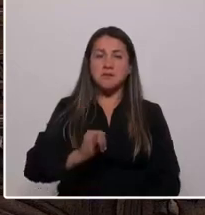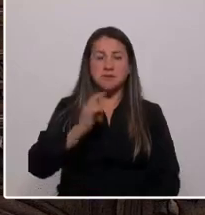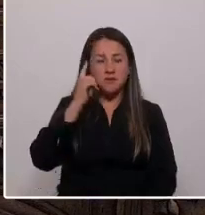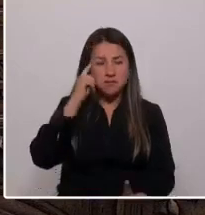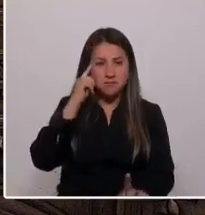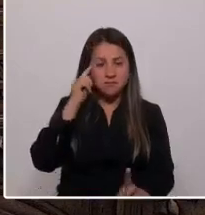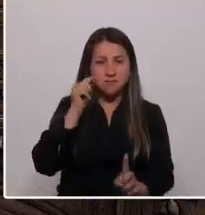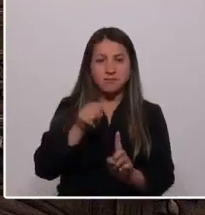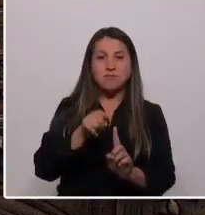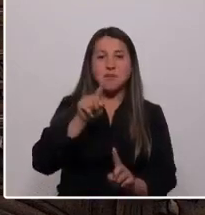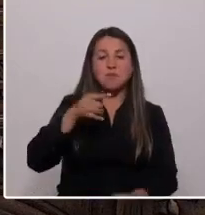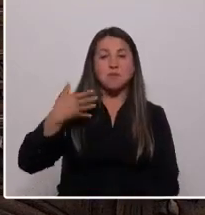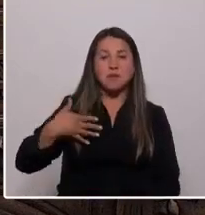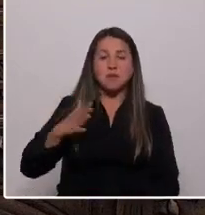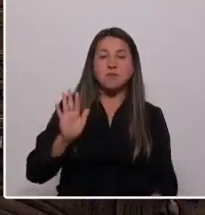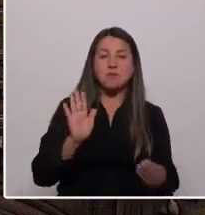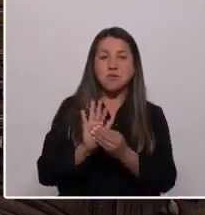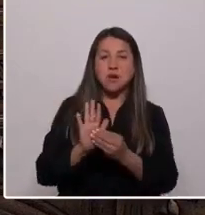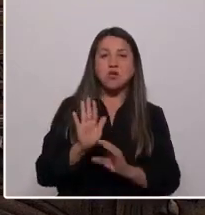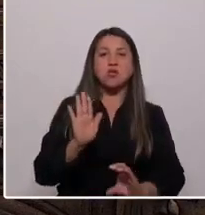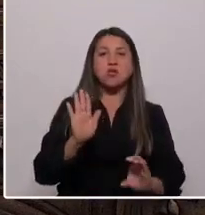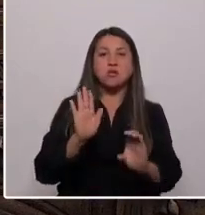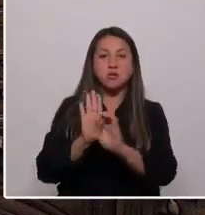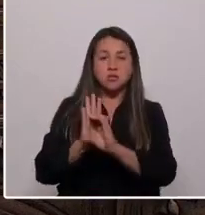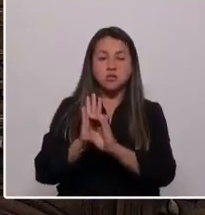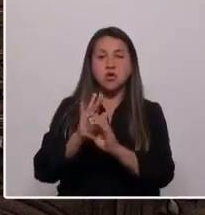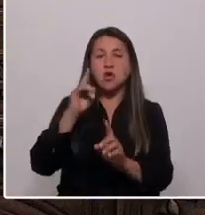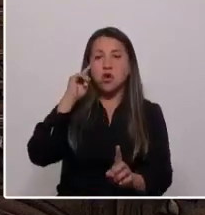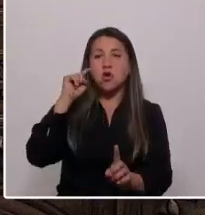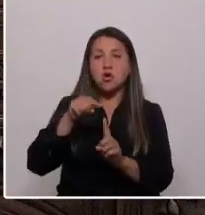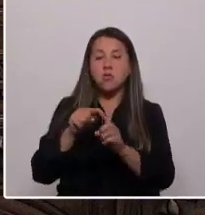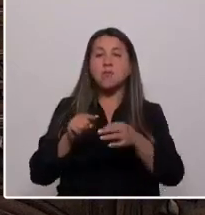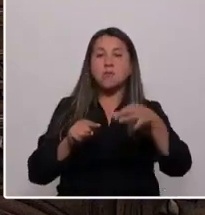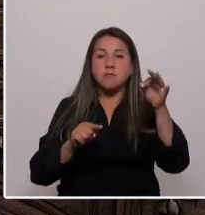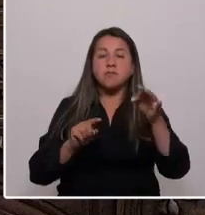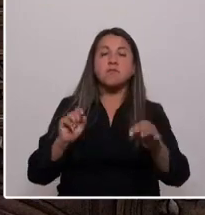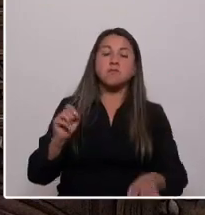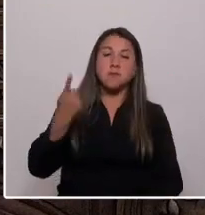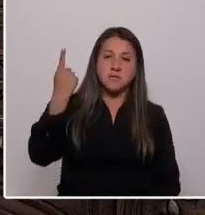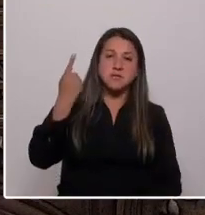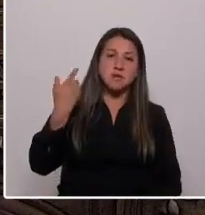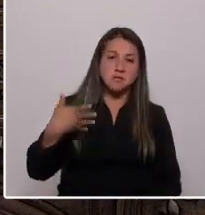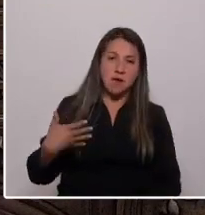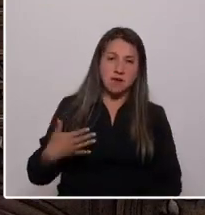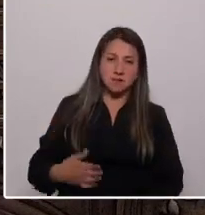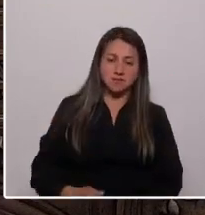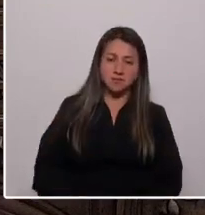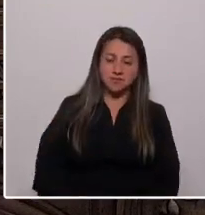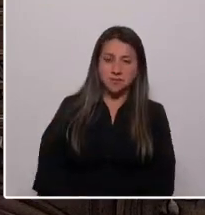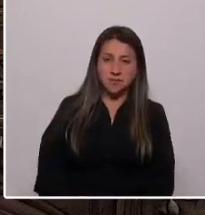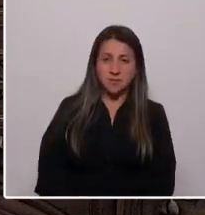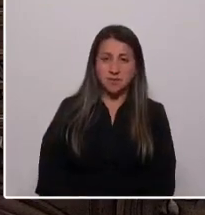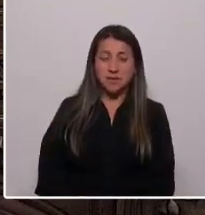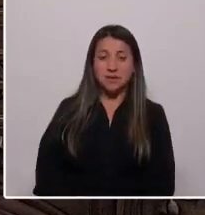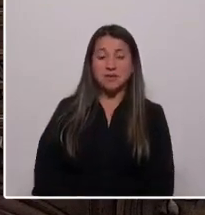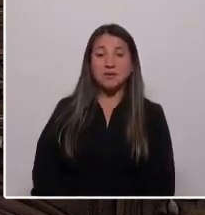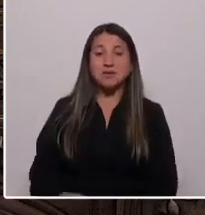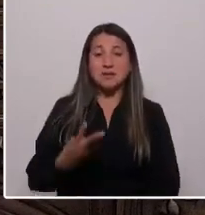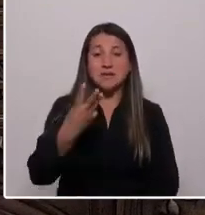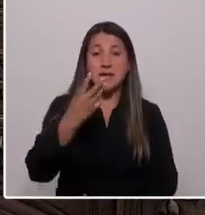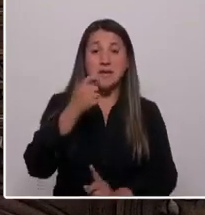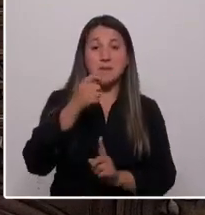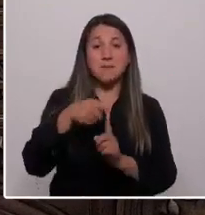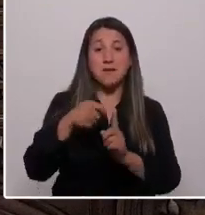Constitución lo tenga como objetivo principal. Ya con tres meses en esta convención,